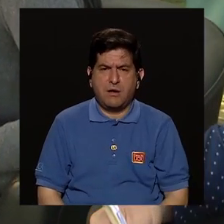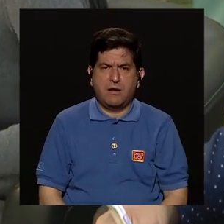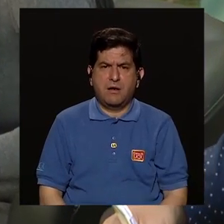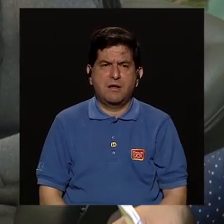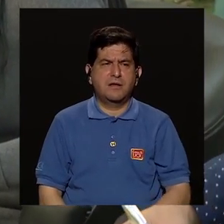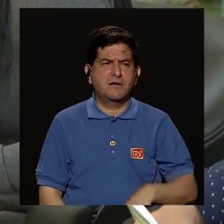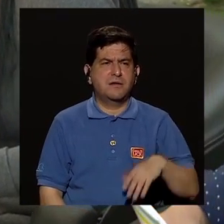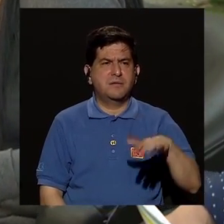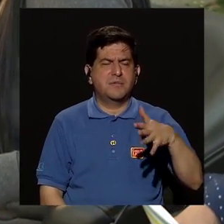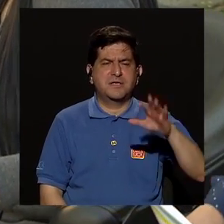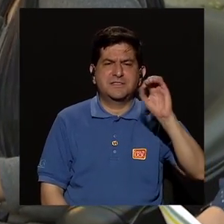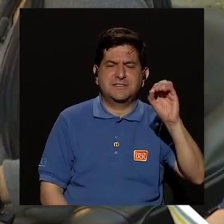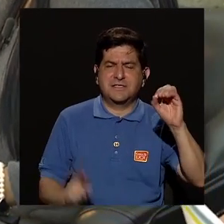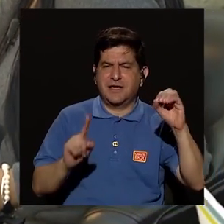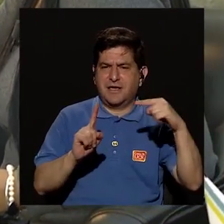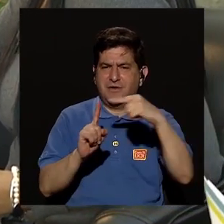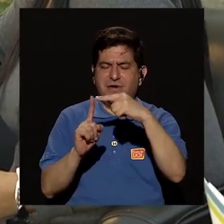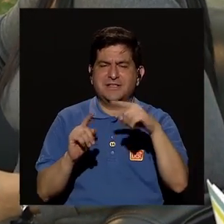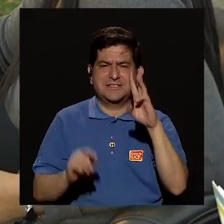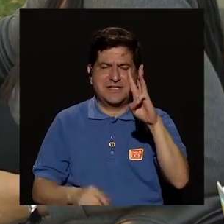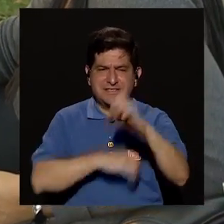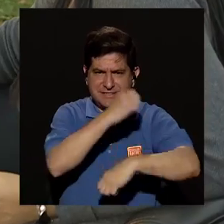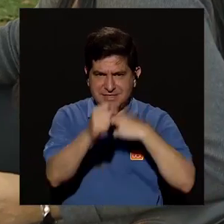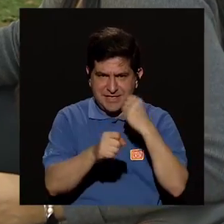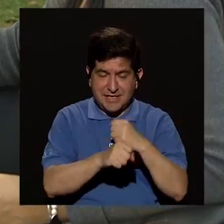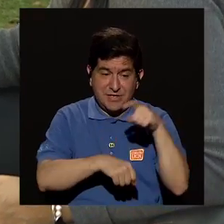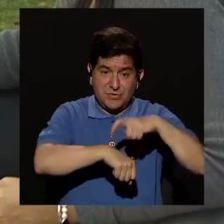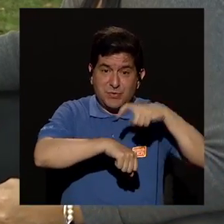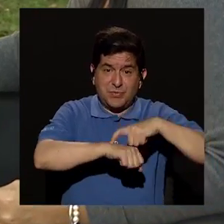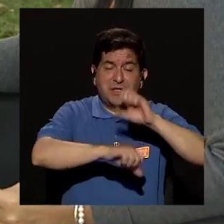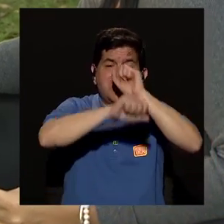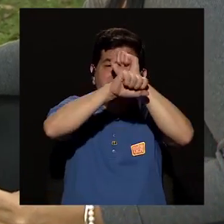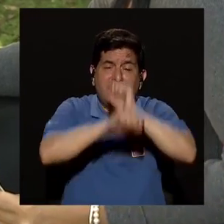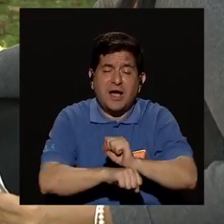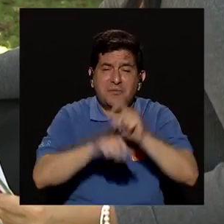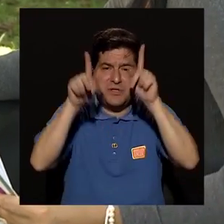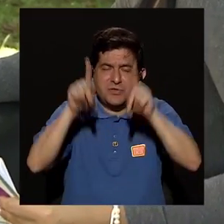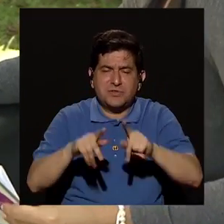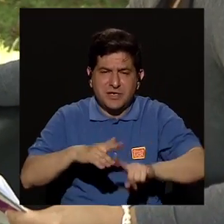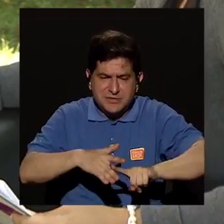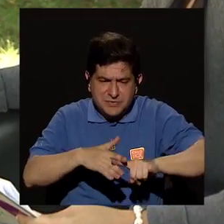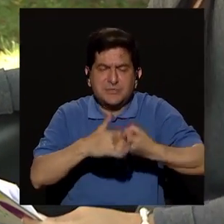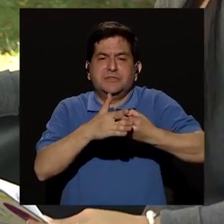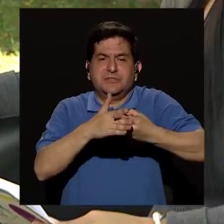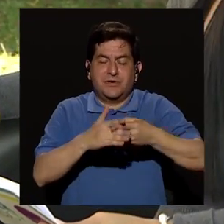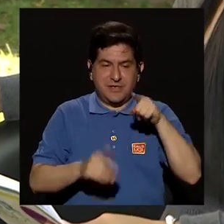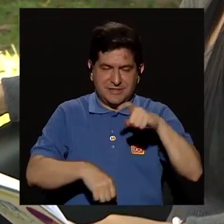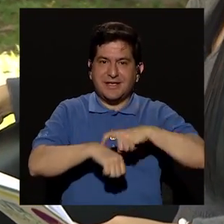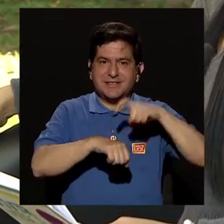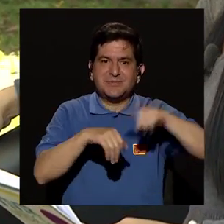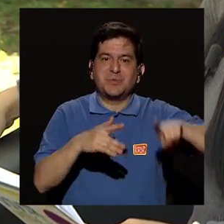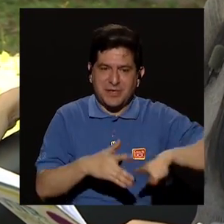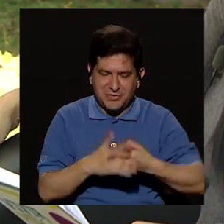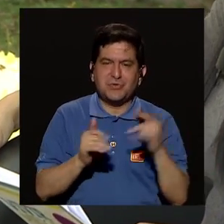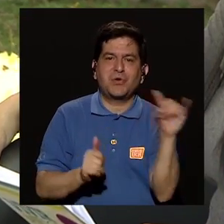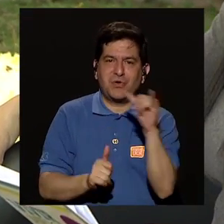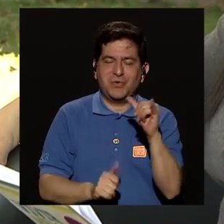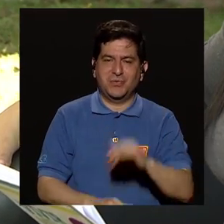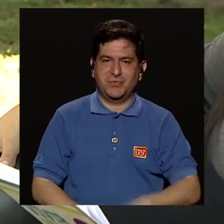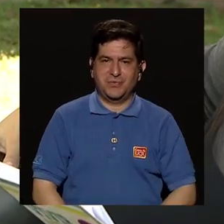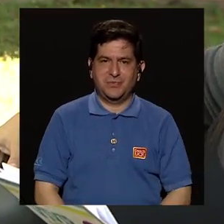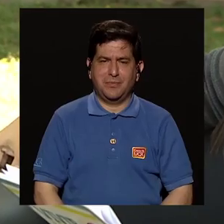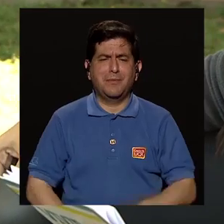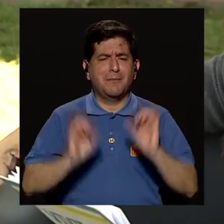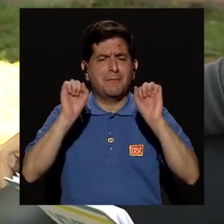empezar entre los 0 y los 6 años ahí se crean los hábitos de toda persona ahí es donde tenemos que empezar que